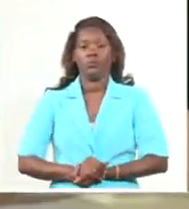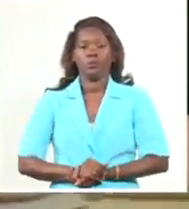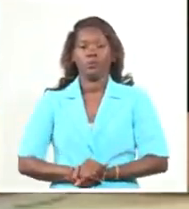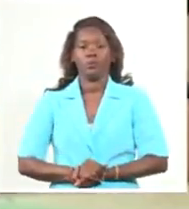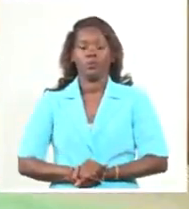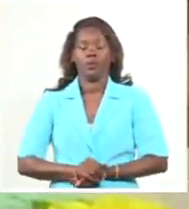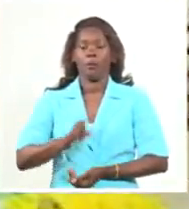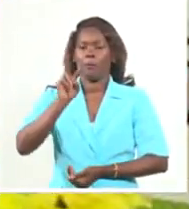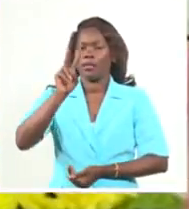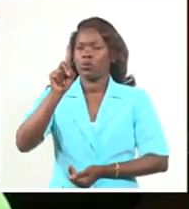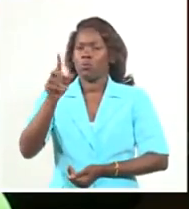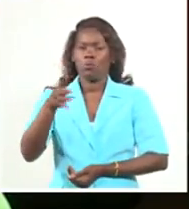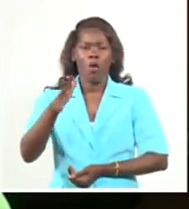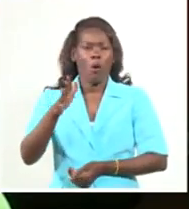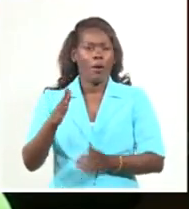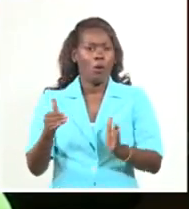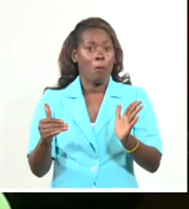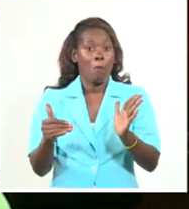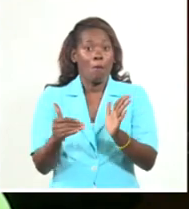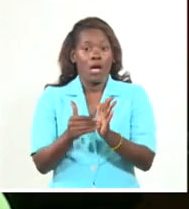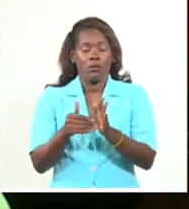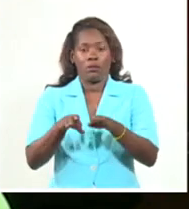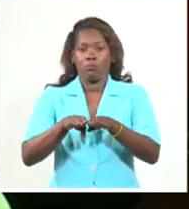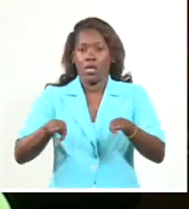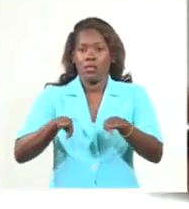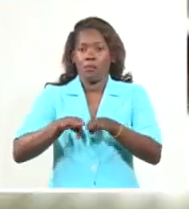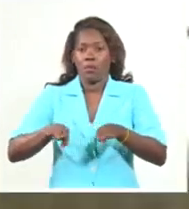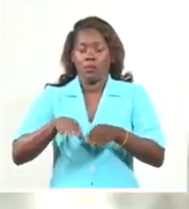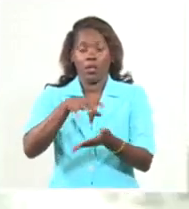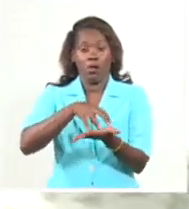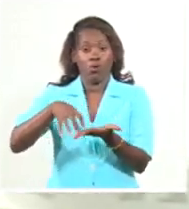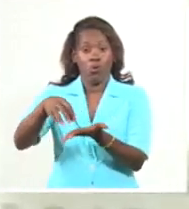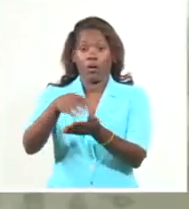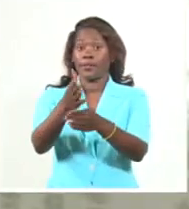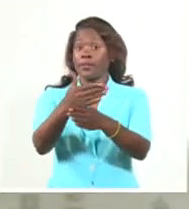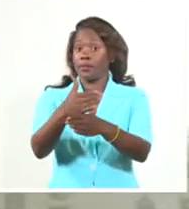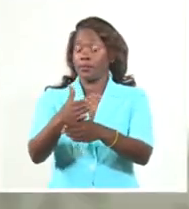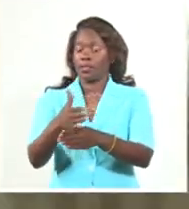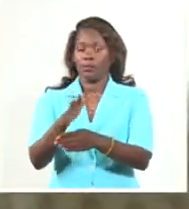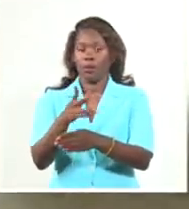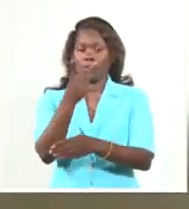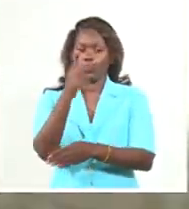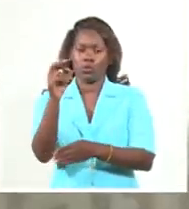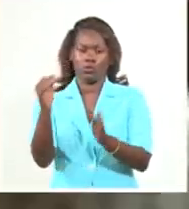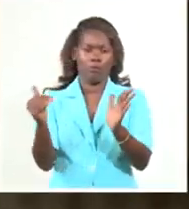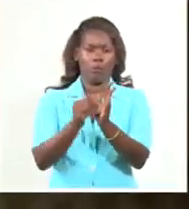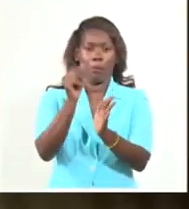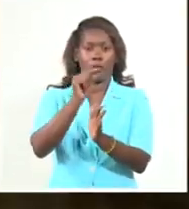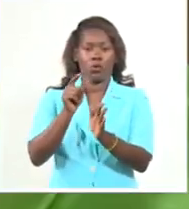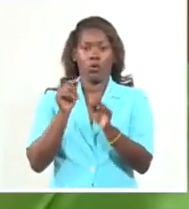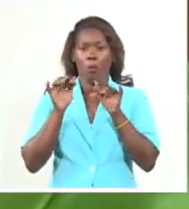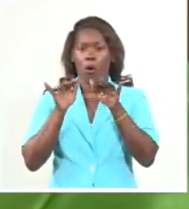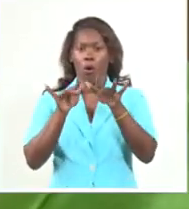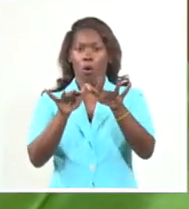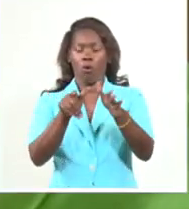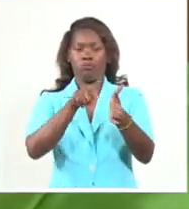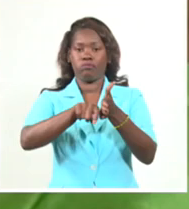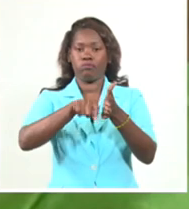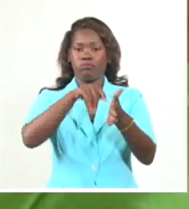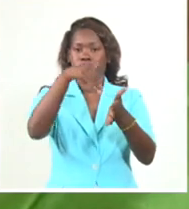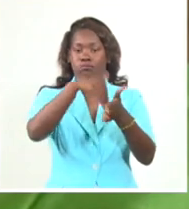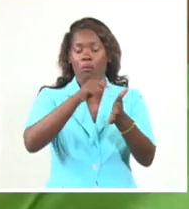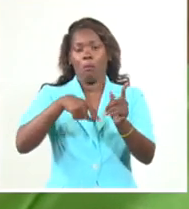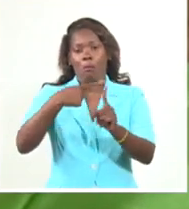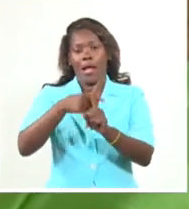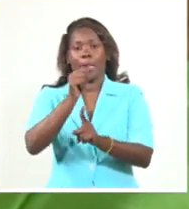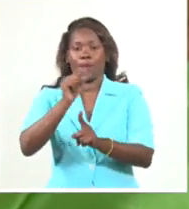con 12.513 circunscripciones y más de 200.000 personas entre autoridades electorales y personal de apoyo